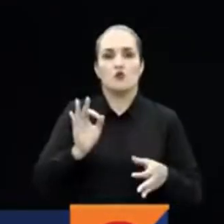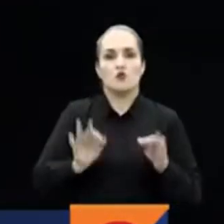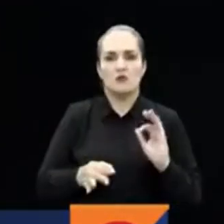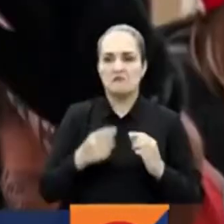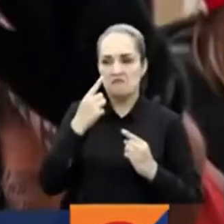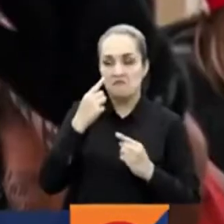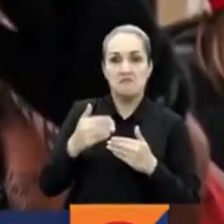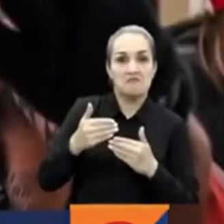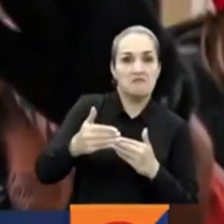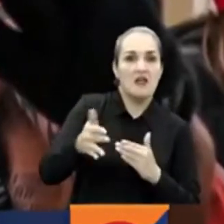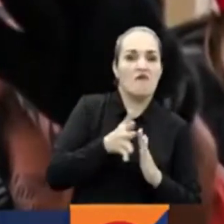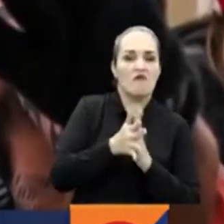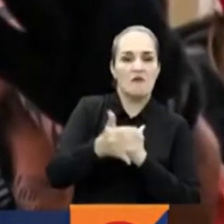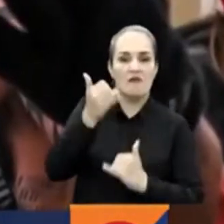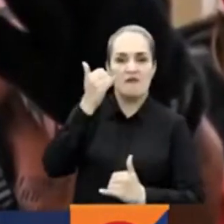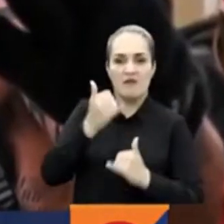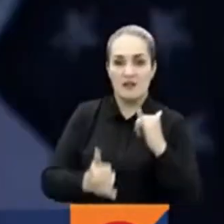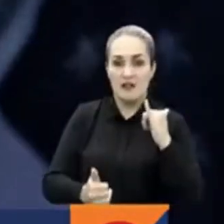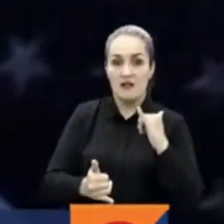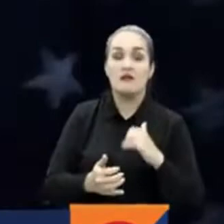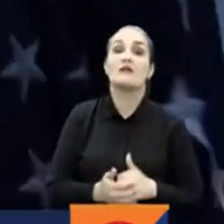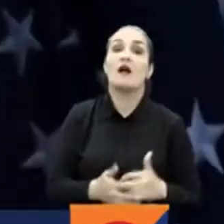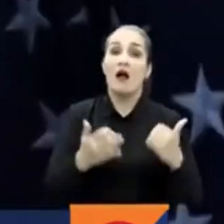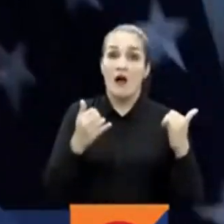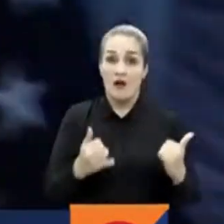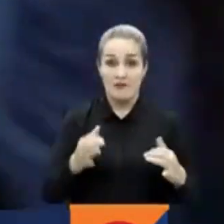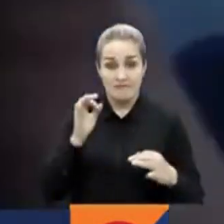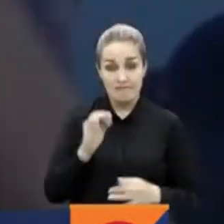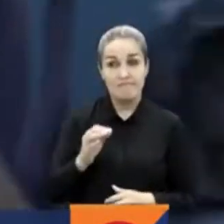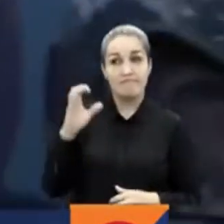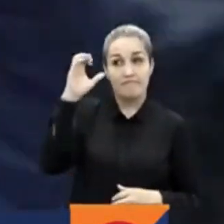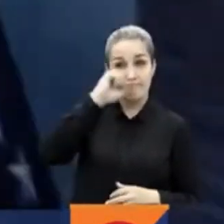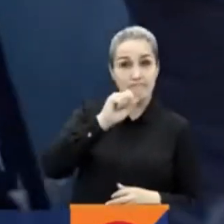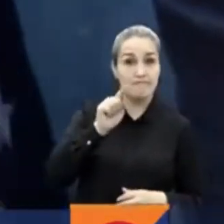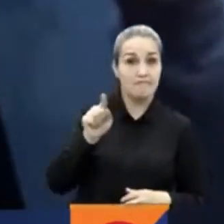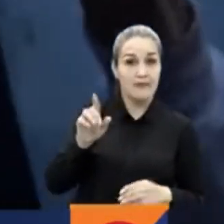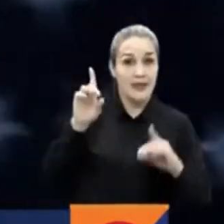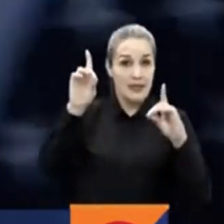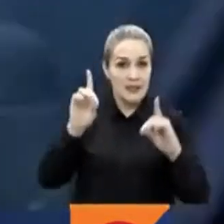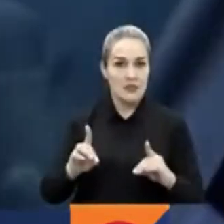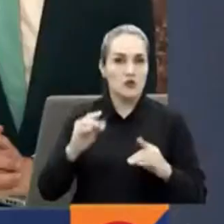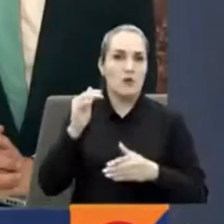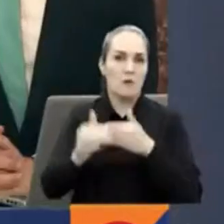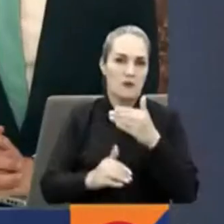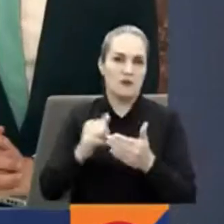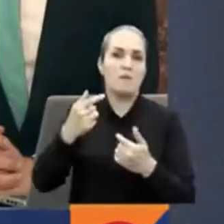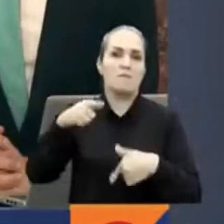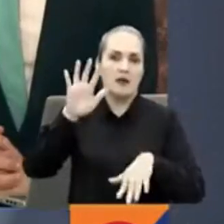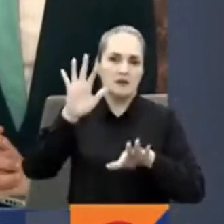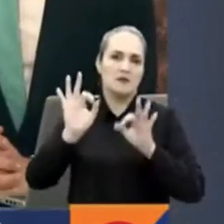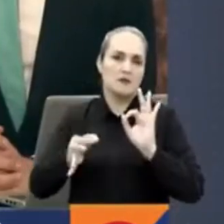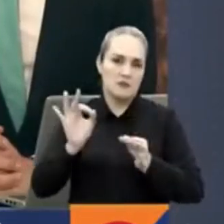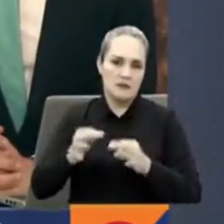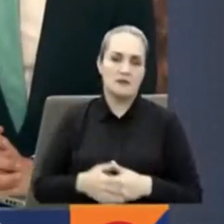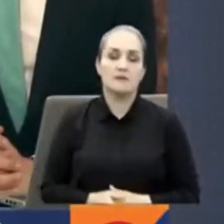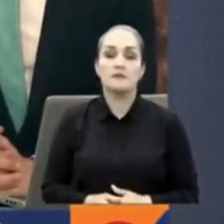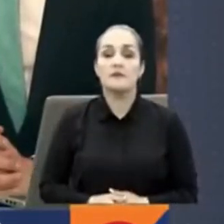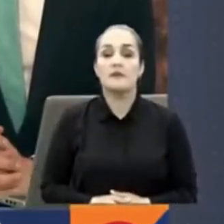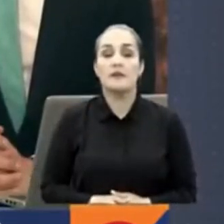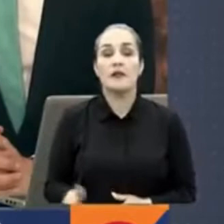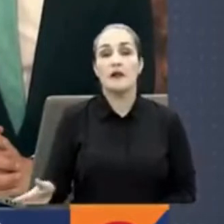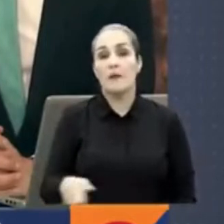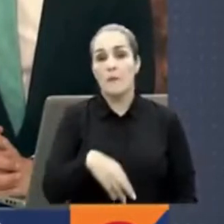el curso del informe final, en el que cada vez más se pone sobre la mesa la decisión de procesar a Trump. El Papa Francisco